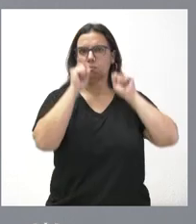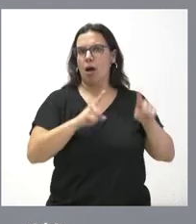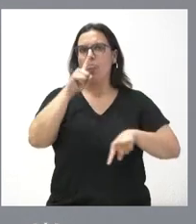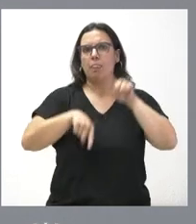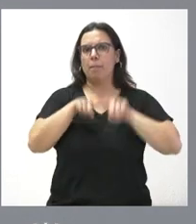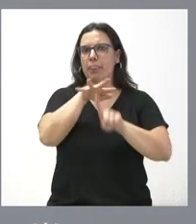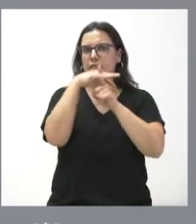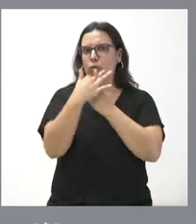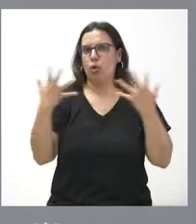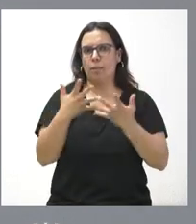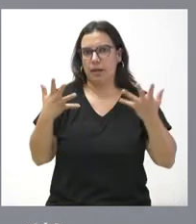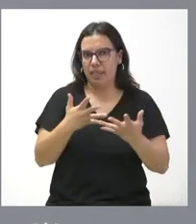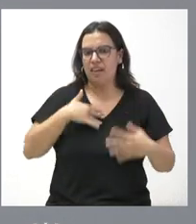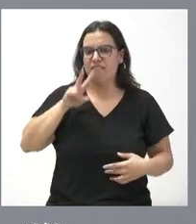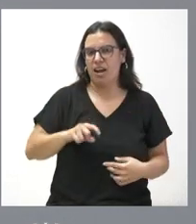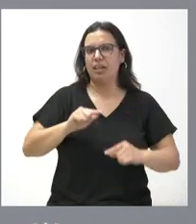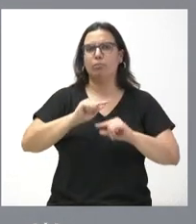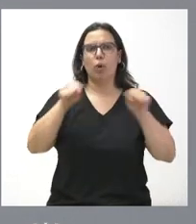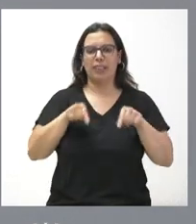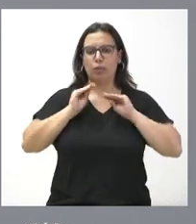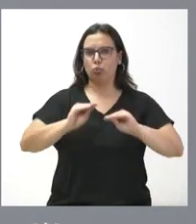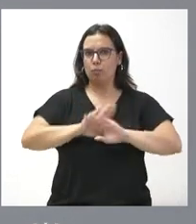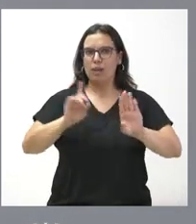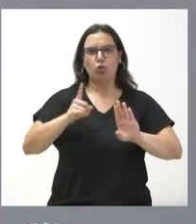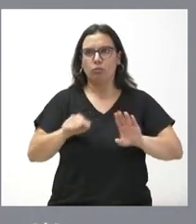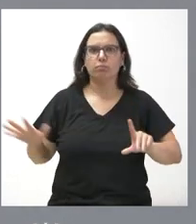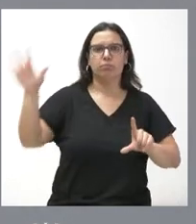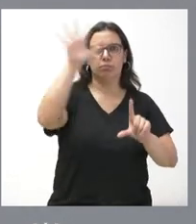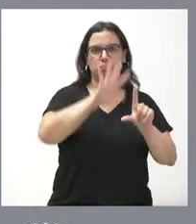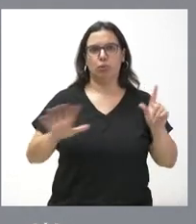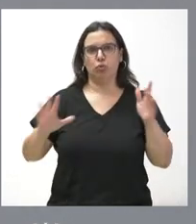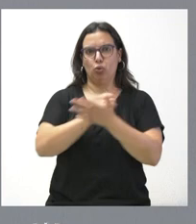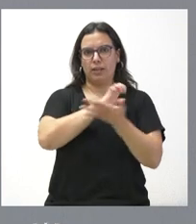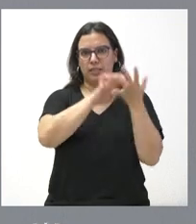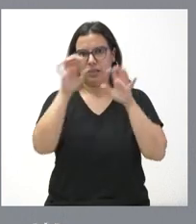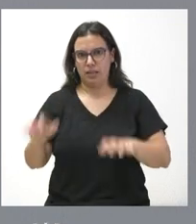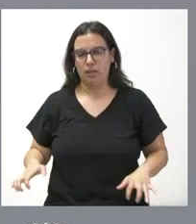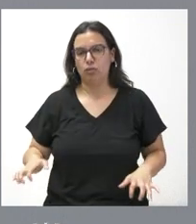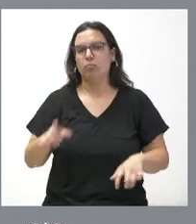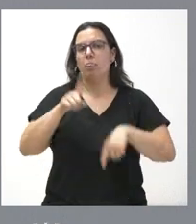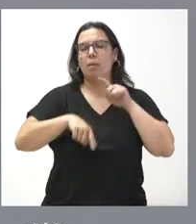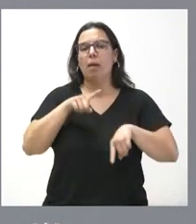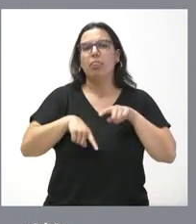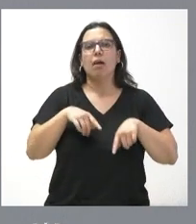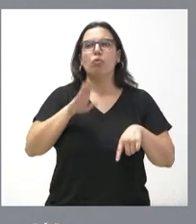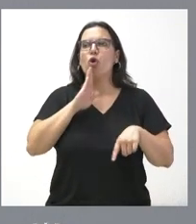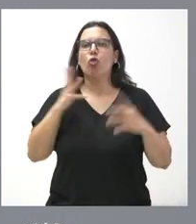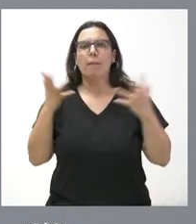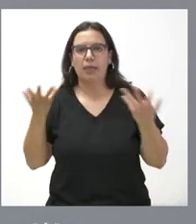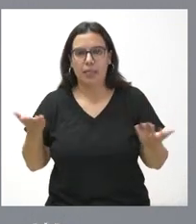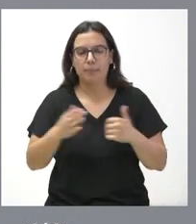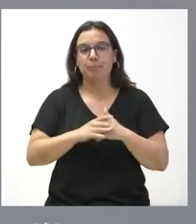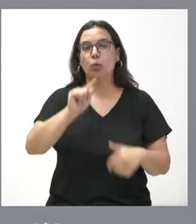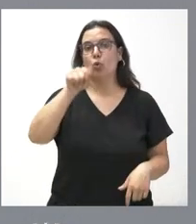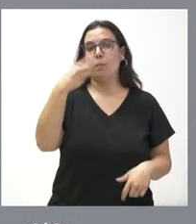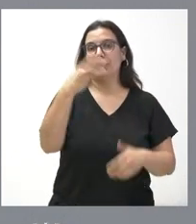la situación de emergencia existente. Por tanto, prestarán servicios en el conjunto de Castilla y León en función de la situación de emergencia. 1,3 millones